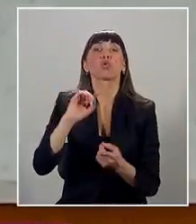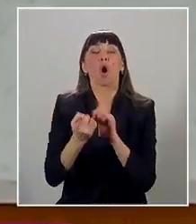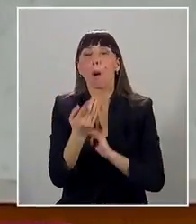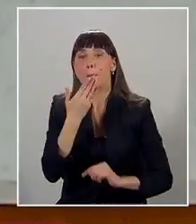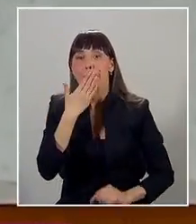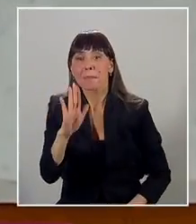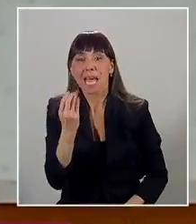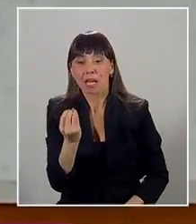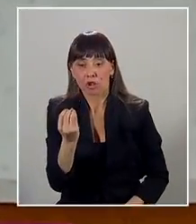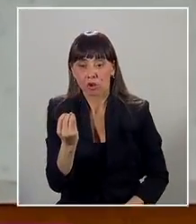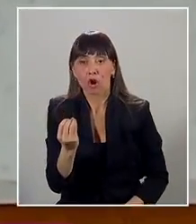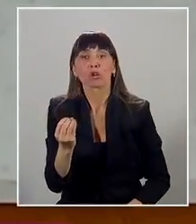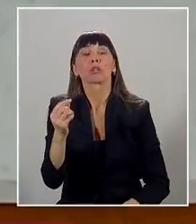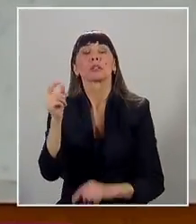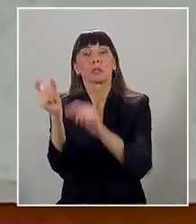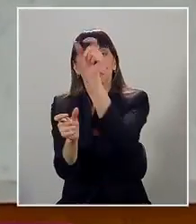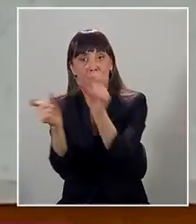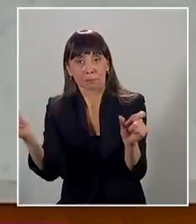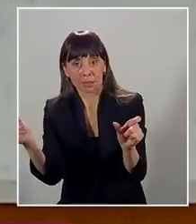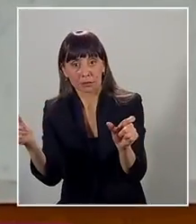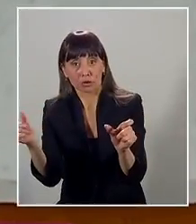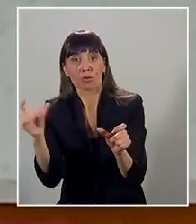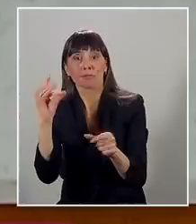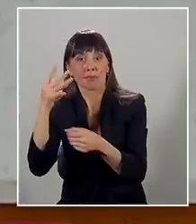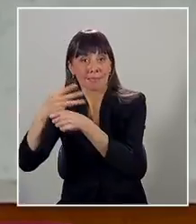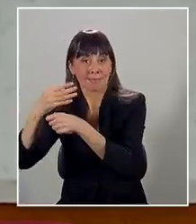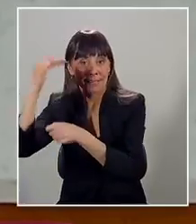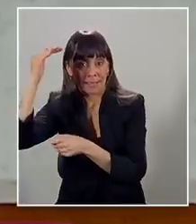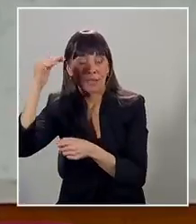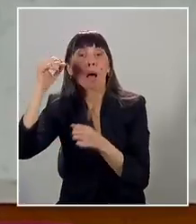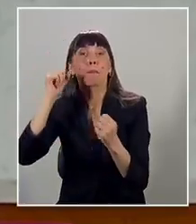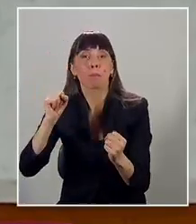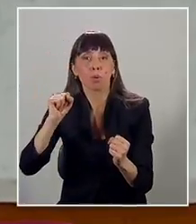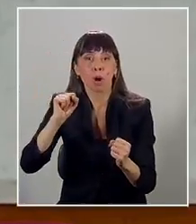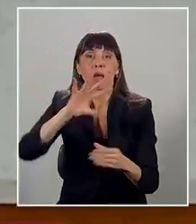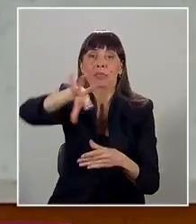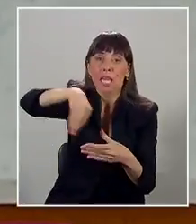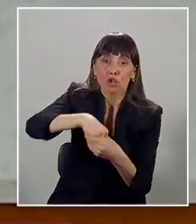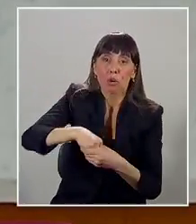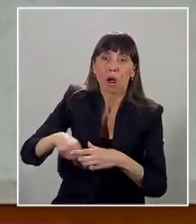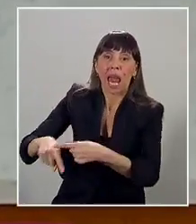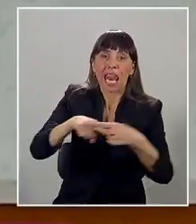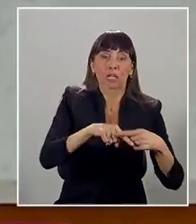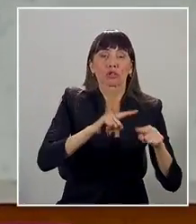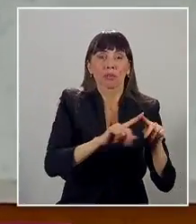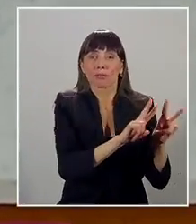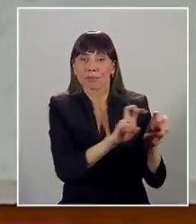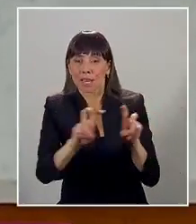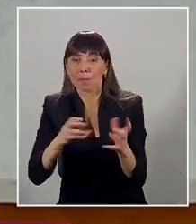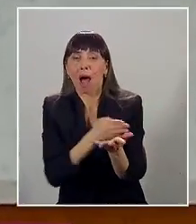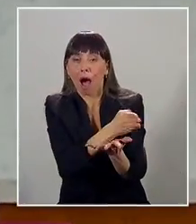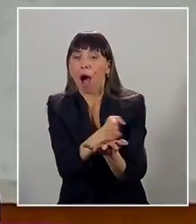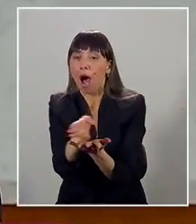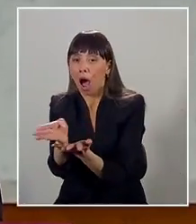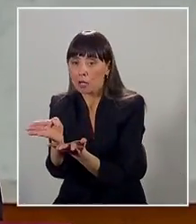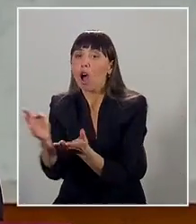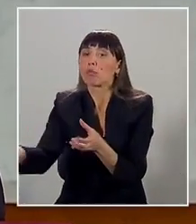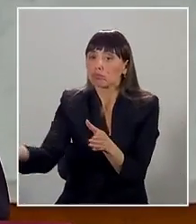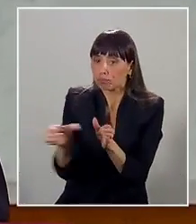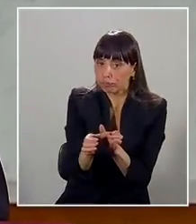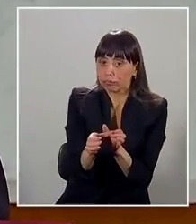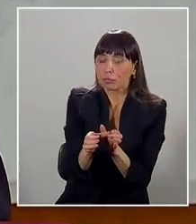Fortaleciendo su incorporación a nuestra sociedad en todos sus diferentes aspectos y aumentando